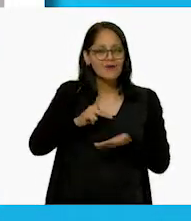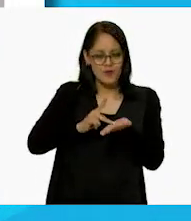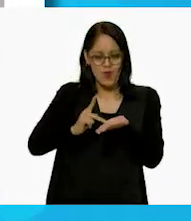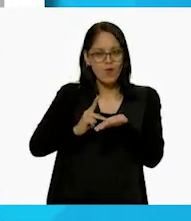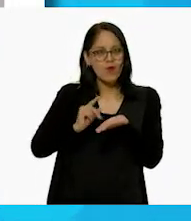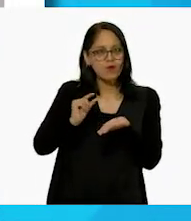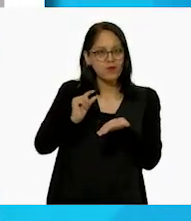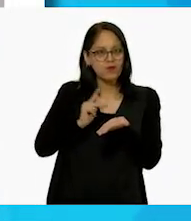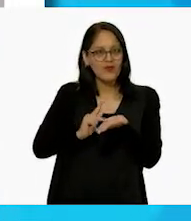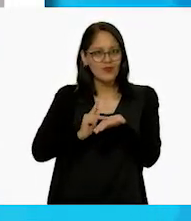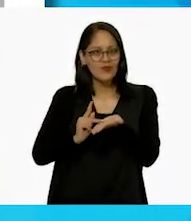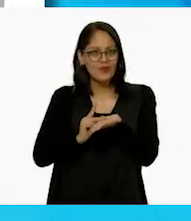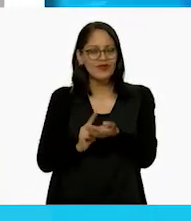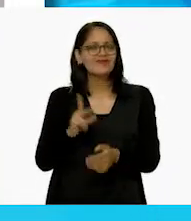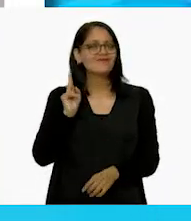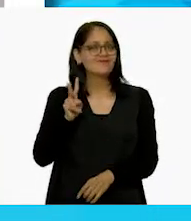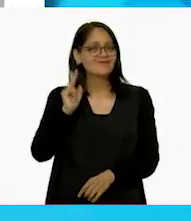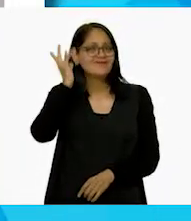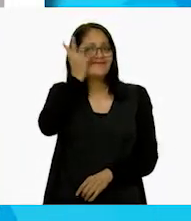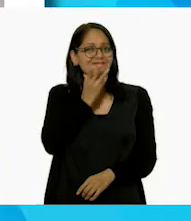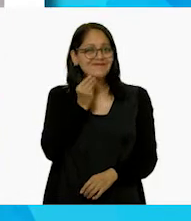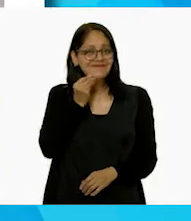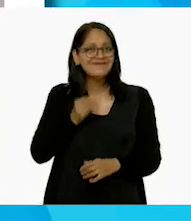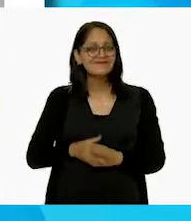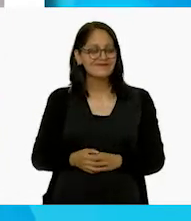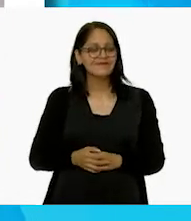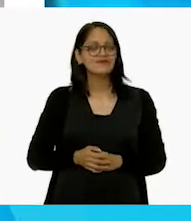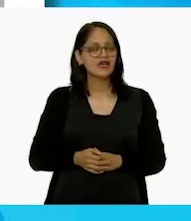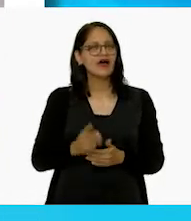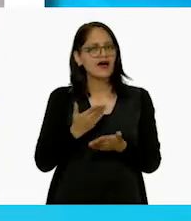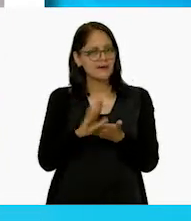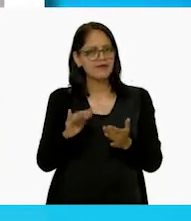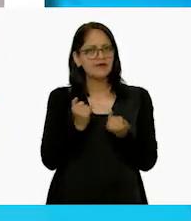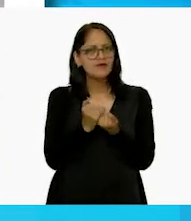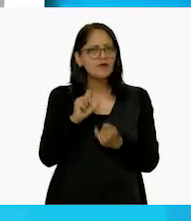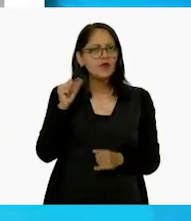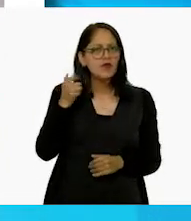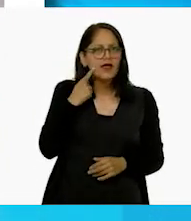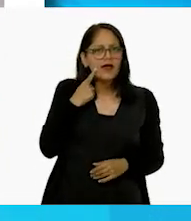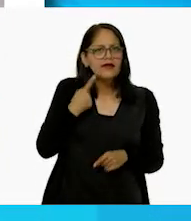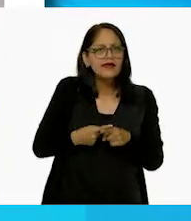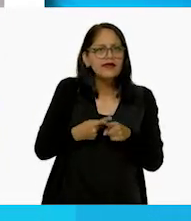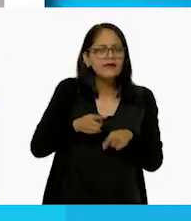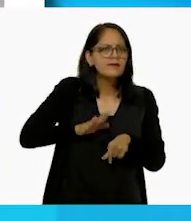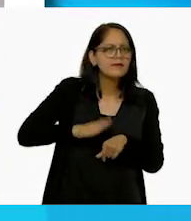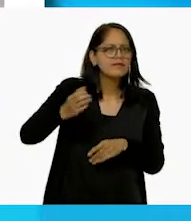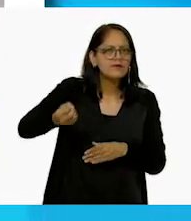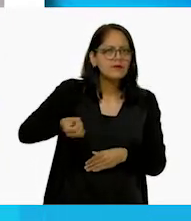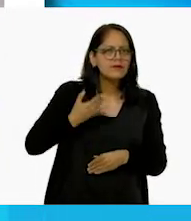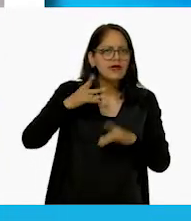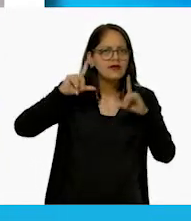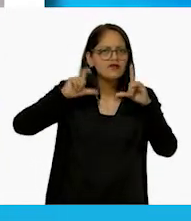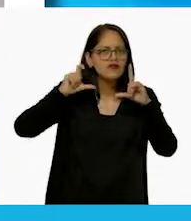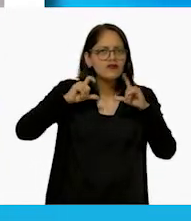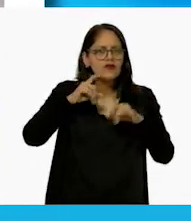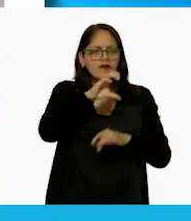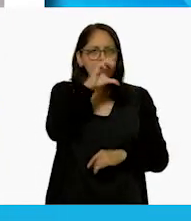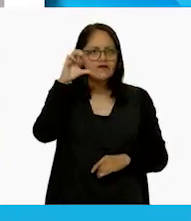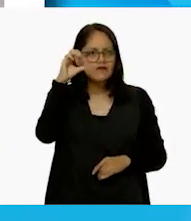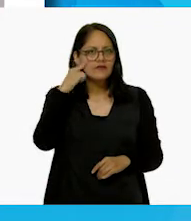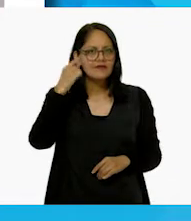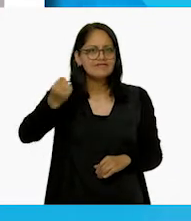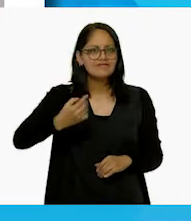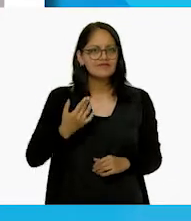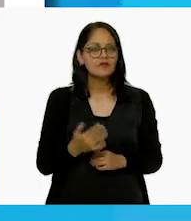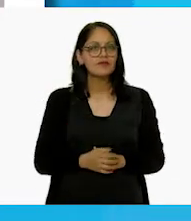Sí, sus plumones. ¡Ay, le quedó muy bonito! Cierto. A ver, vamos a ver si alguien más nos manda otra fotografía